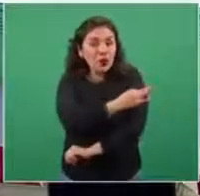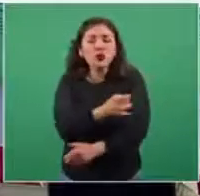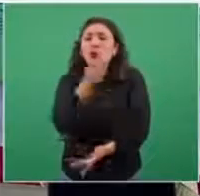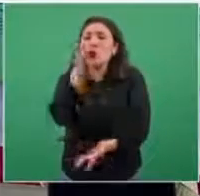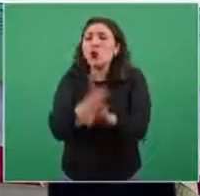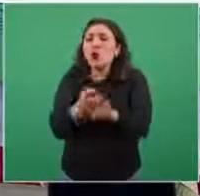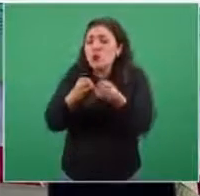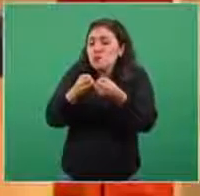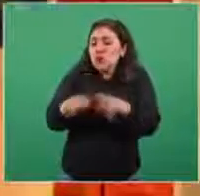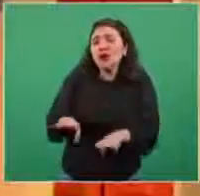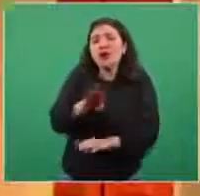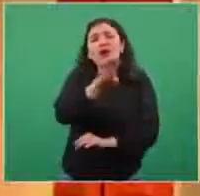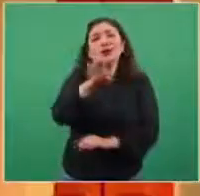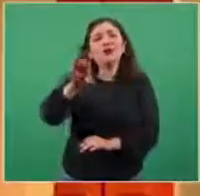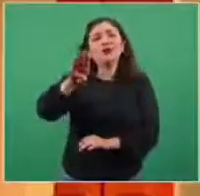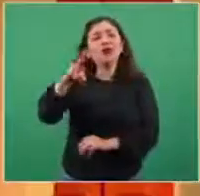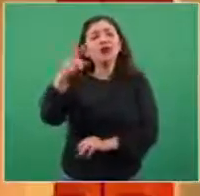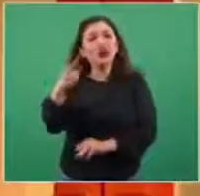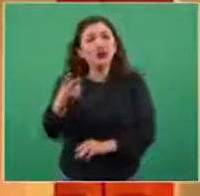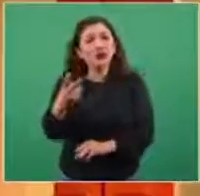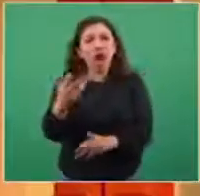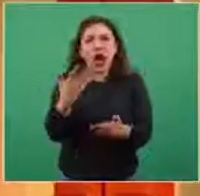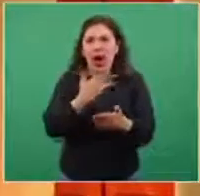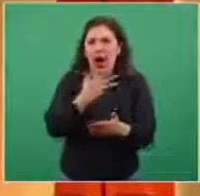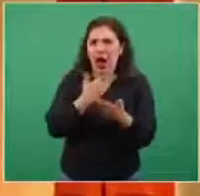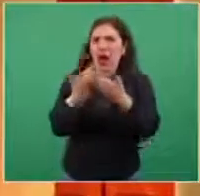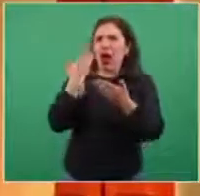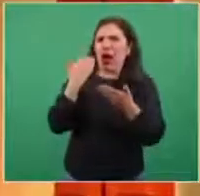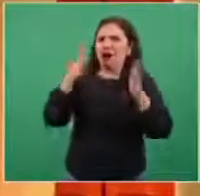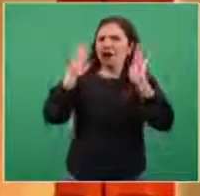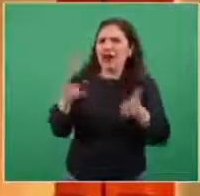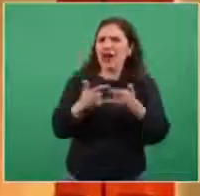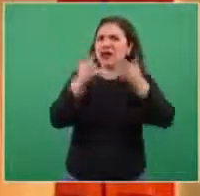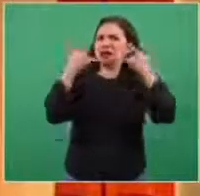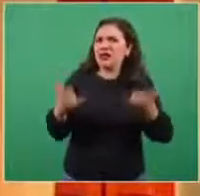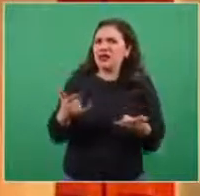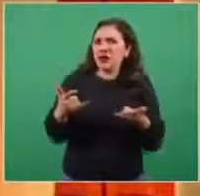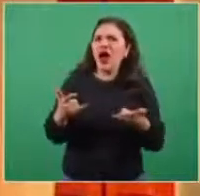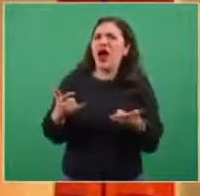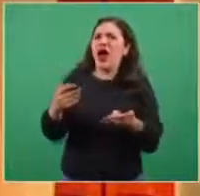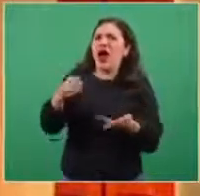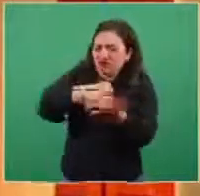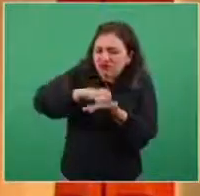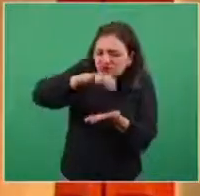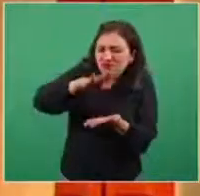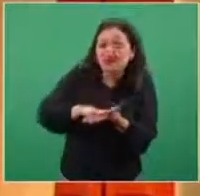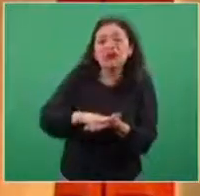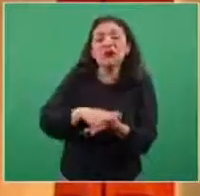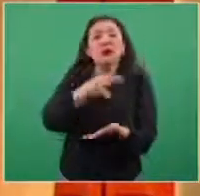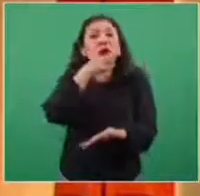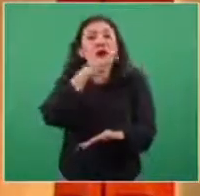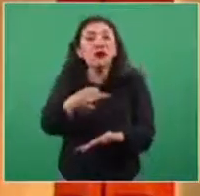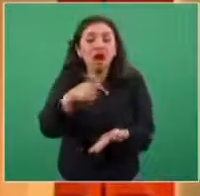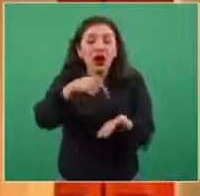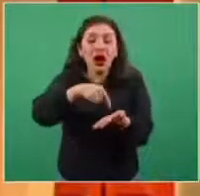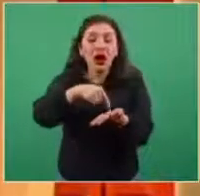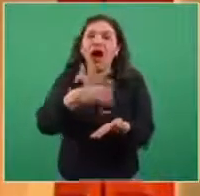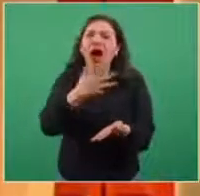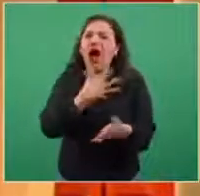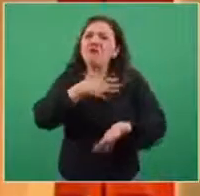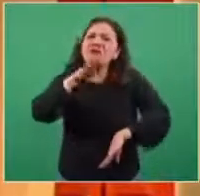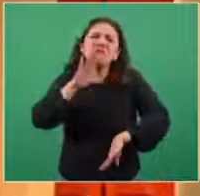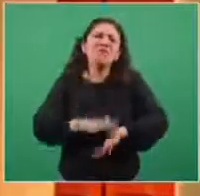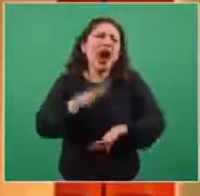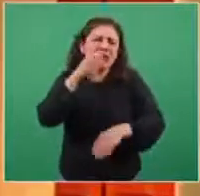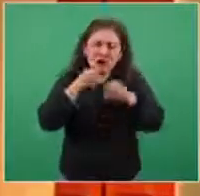992, cuando teníamos informes históricos del programa de vacunación universal de México con cifras de